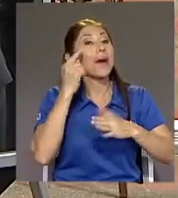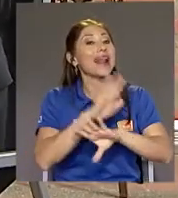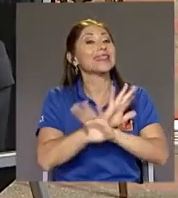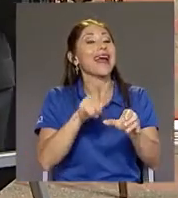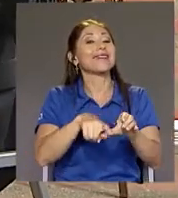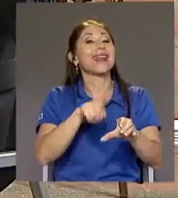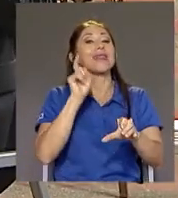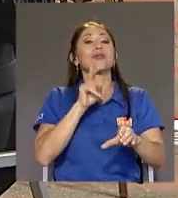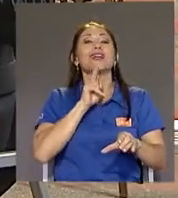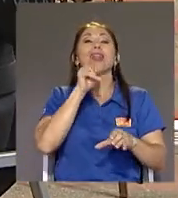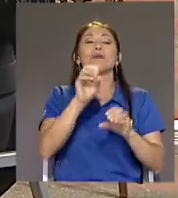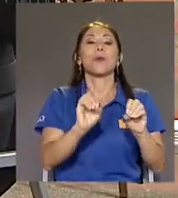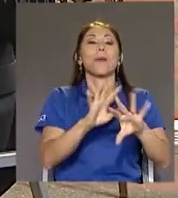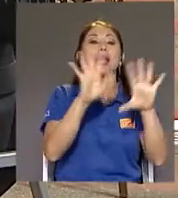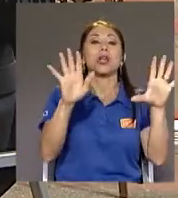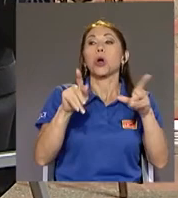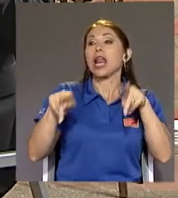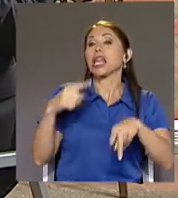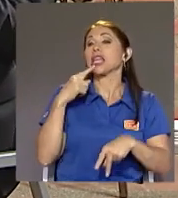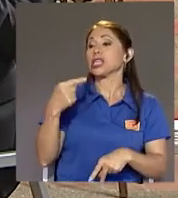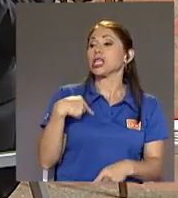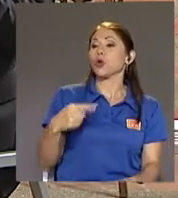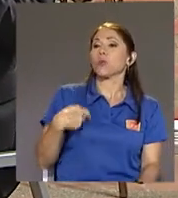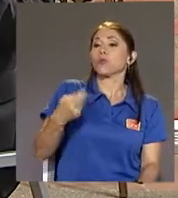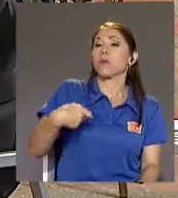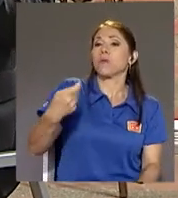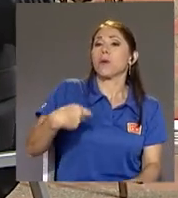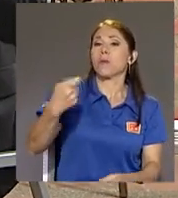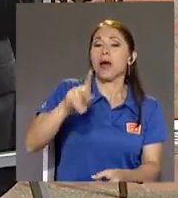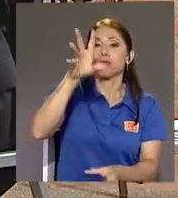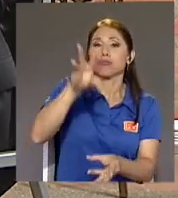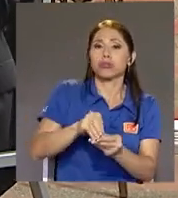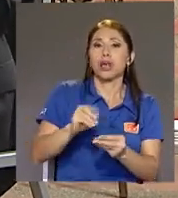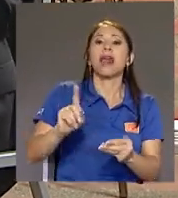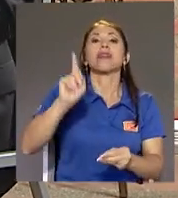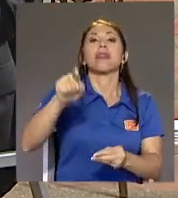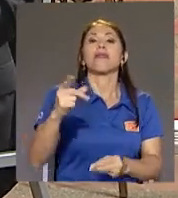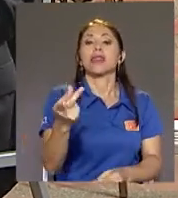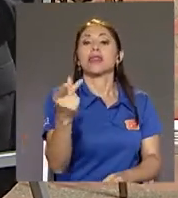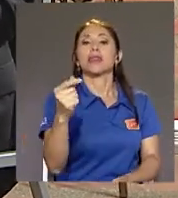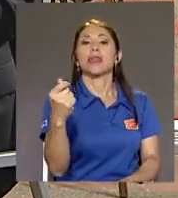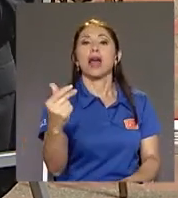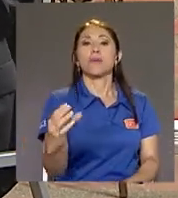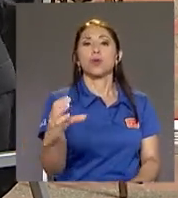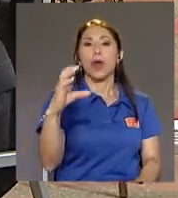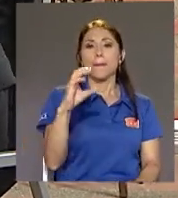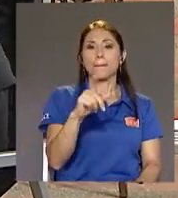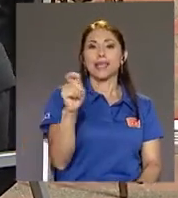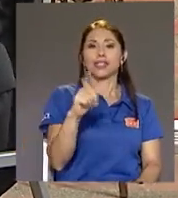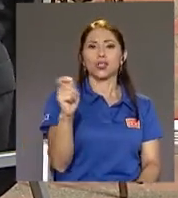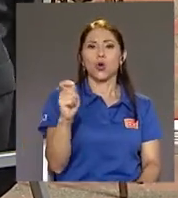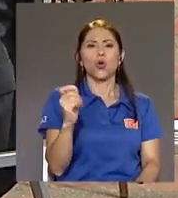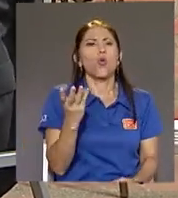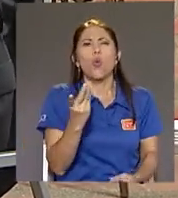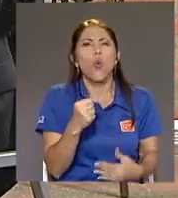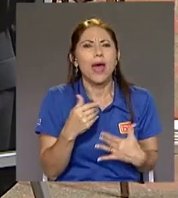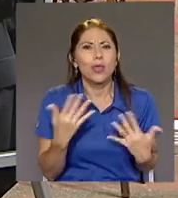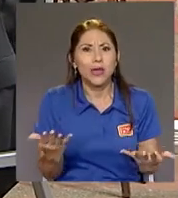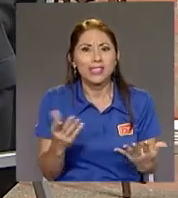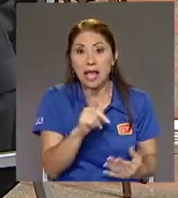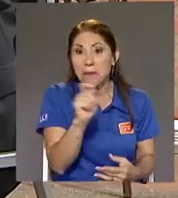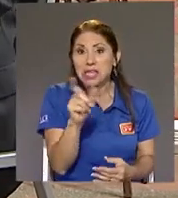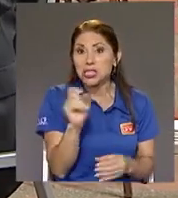imagina Yo aporté tanto Y me tienen que dar Una pensión Bueno ¿Cuánto debería ser? Porque la pensión No tiene nada de mágico La pensión es un ahorro